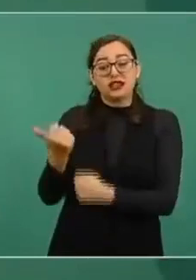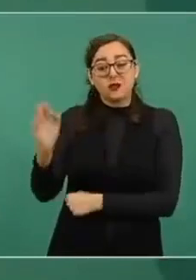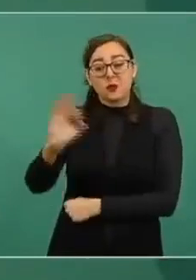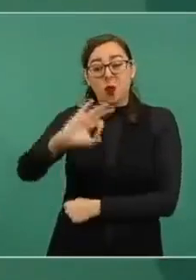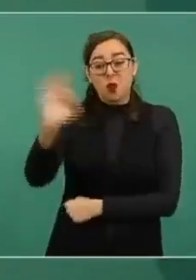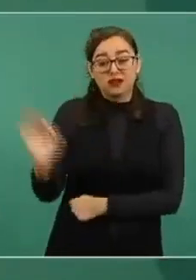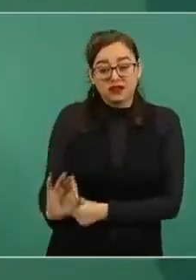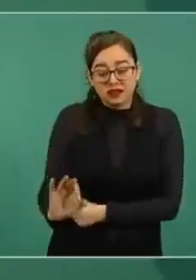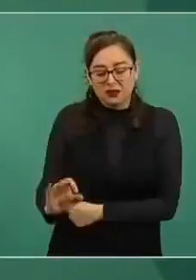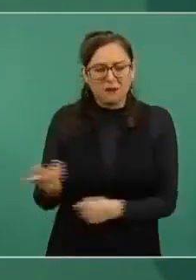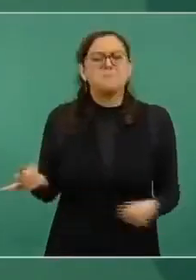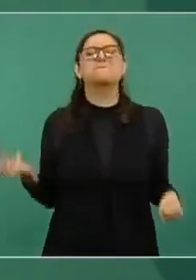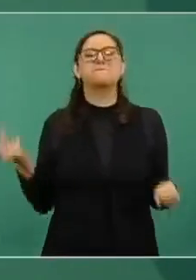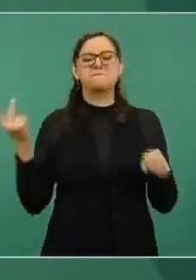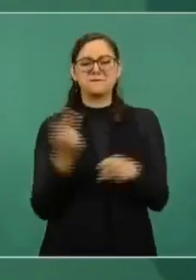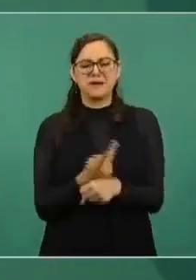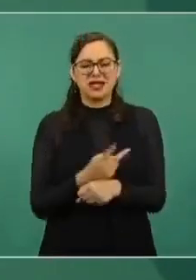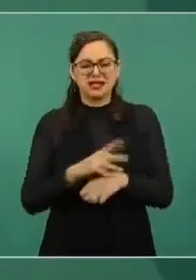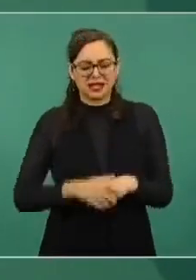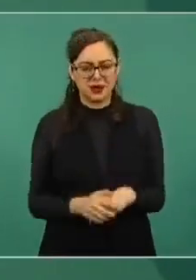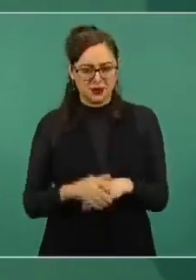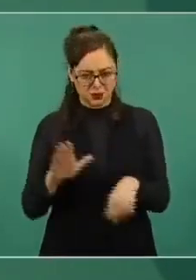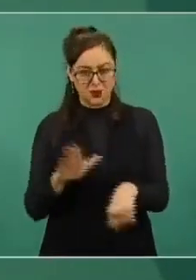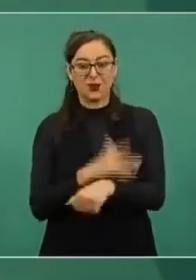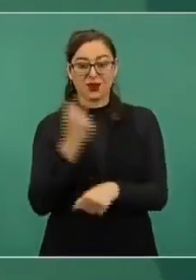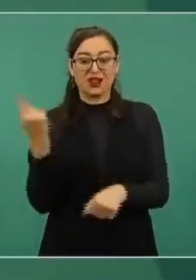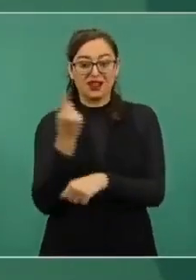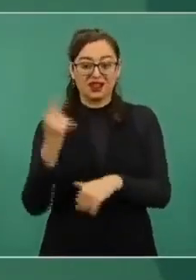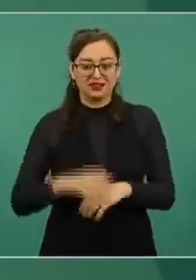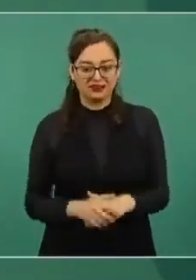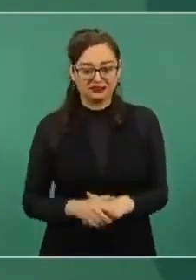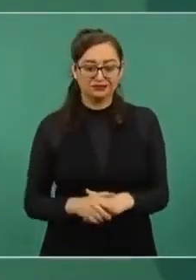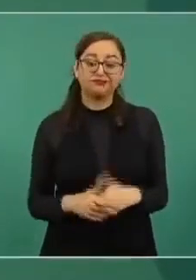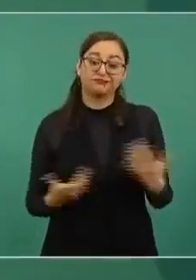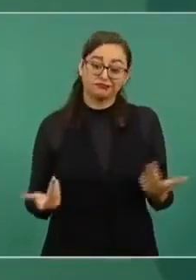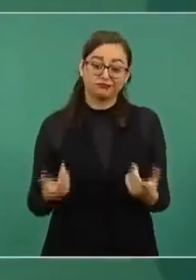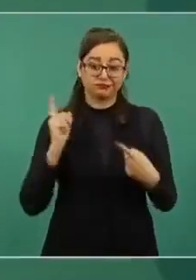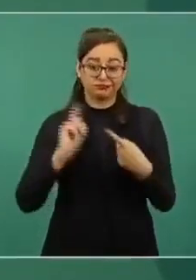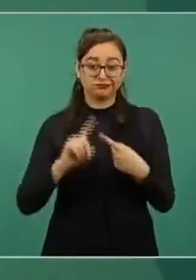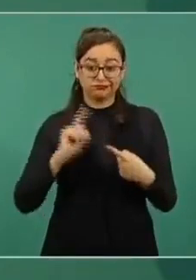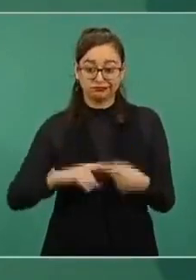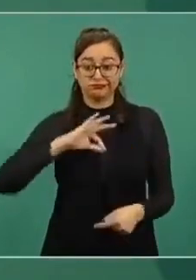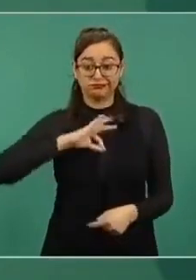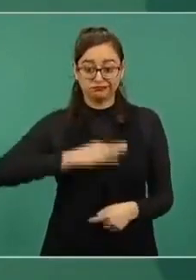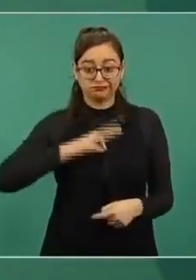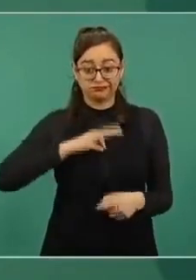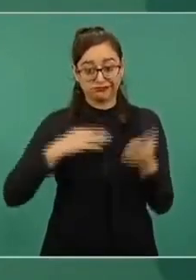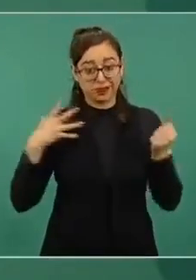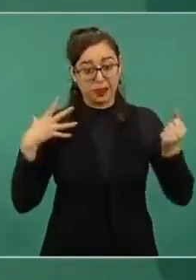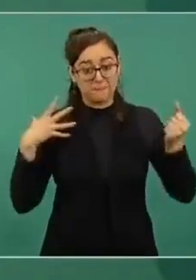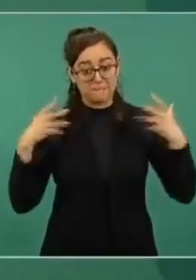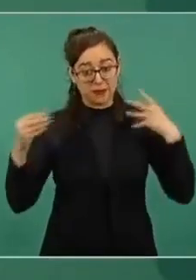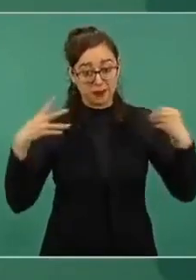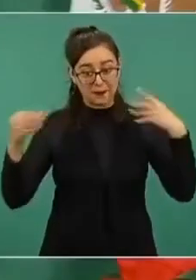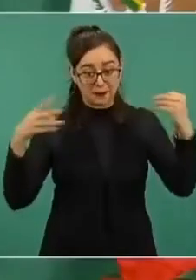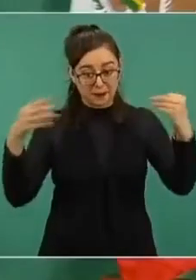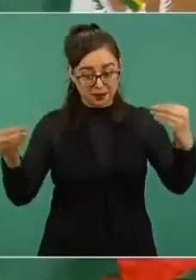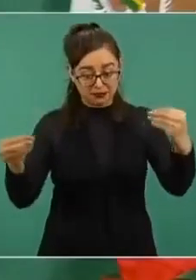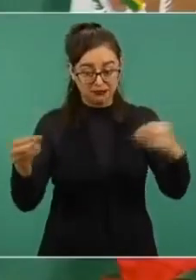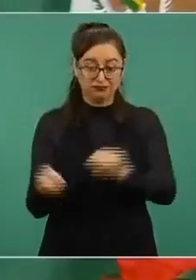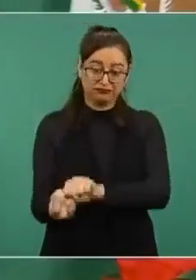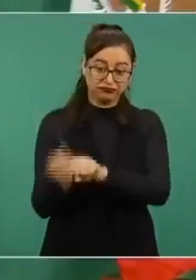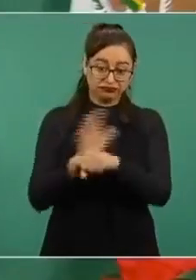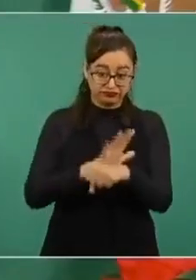Esta inflación, bueno, la pandemia y luego, como estuvieron